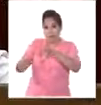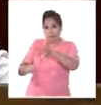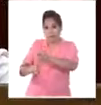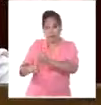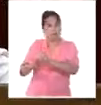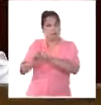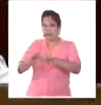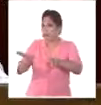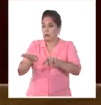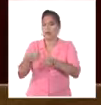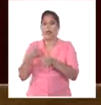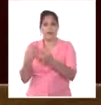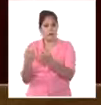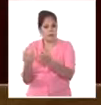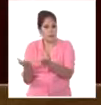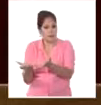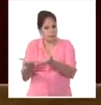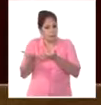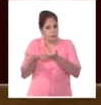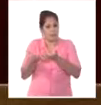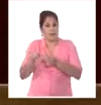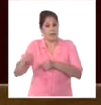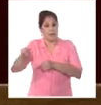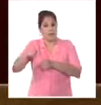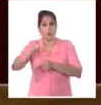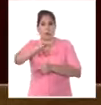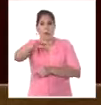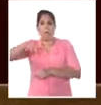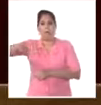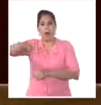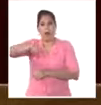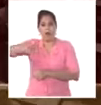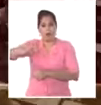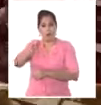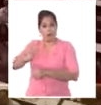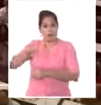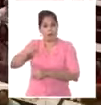Sur, San Luis del Sur y los espacios marítimos sucultantes.